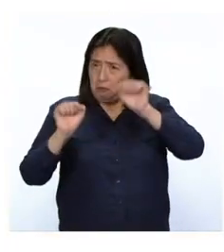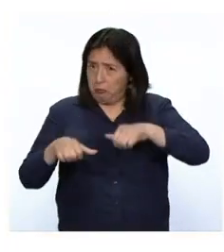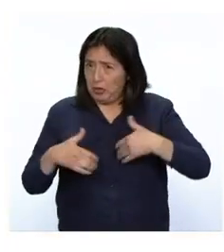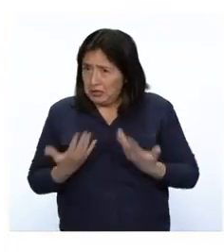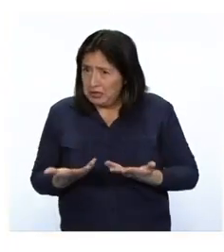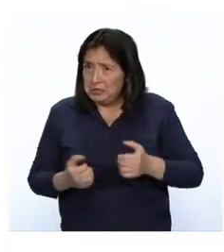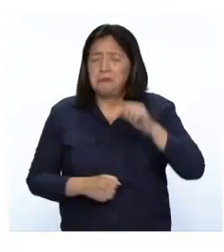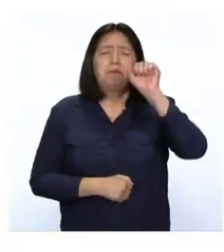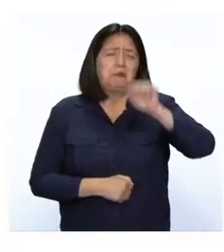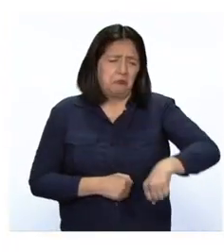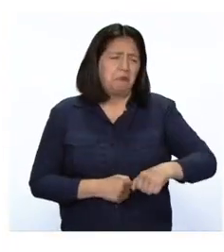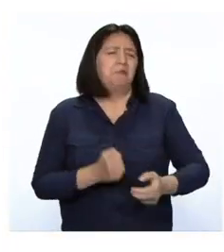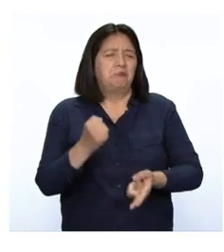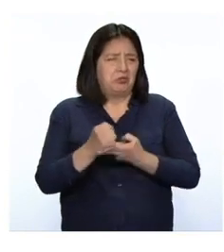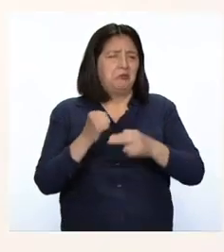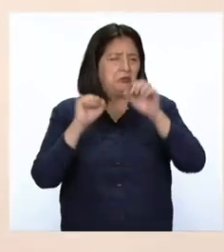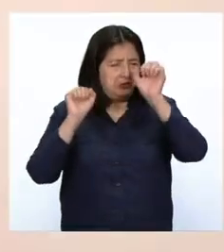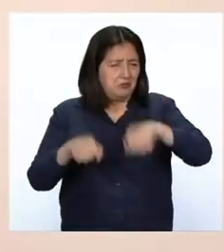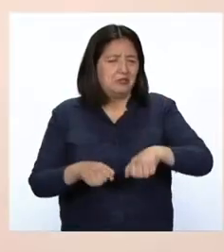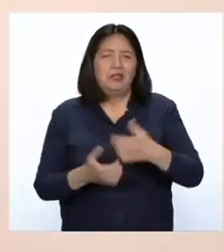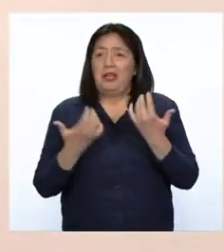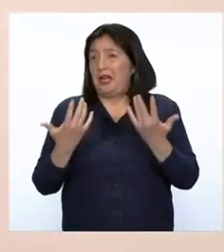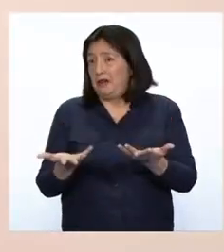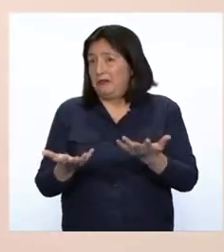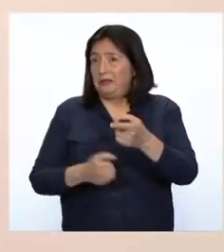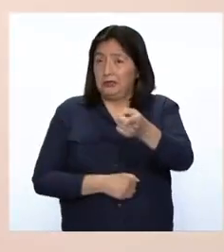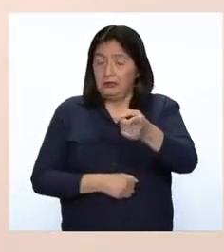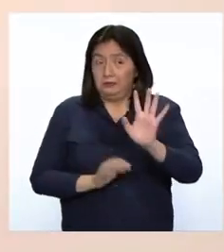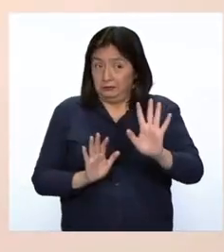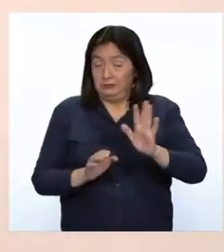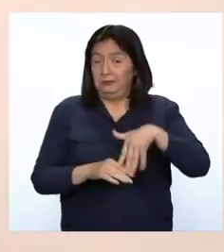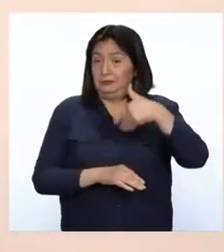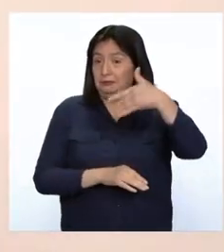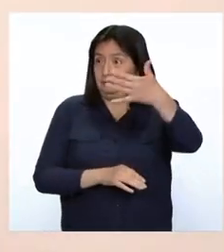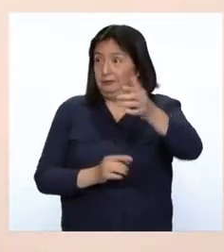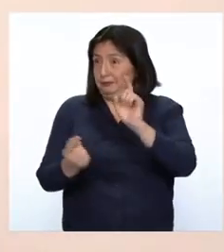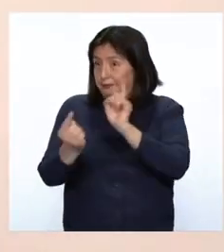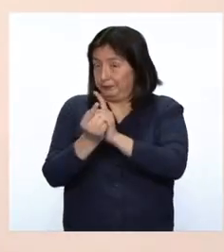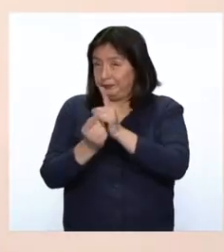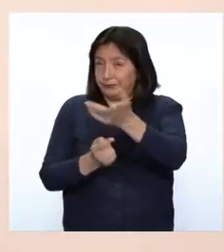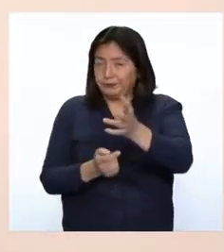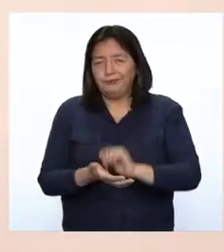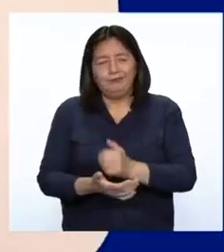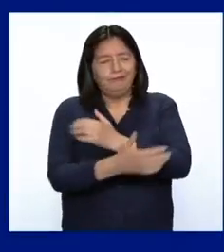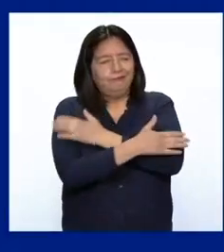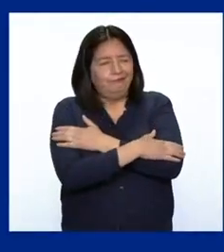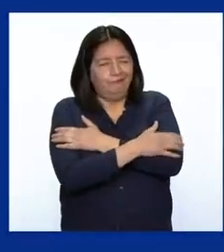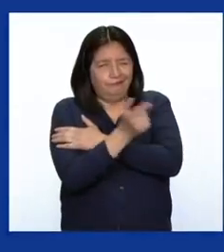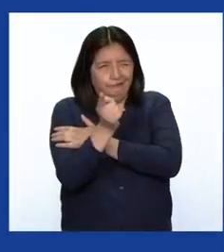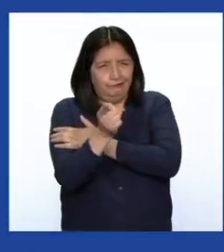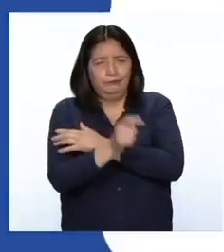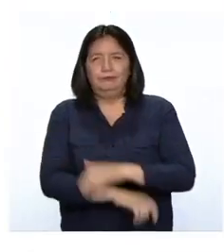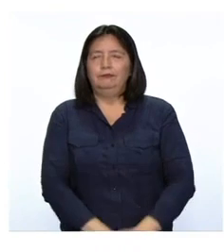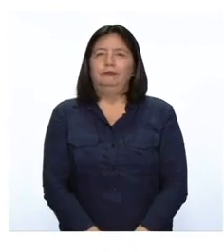Estoy segura que sí. Los dejo por ahora, pero nos veremos muy pronto. Un fuerte abrazo.